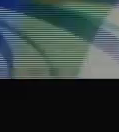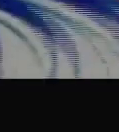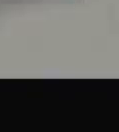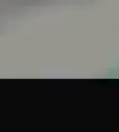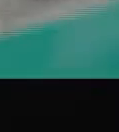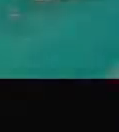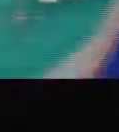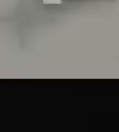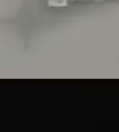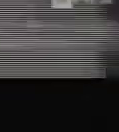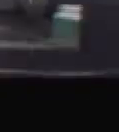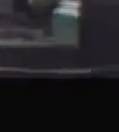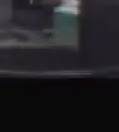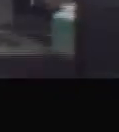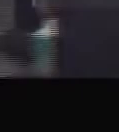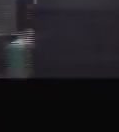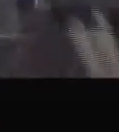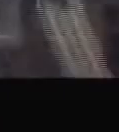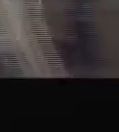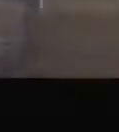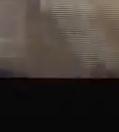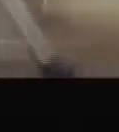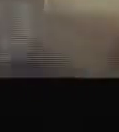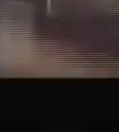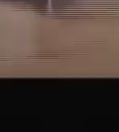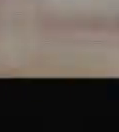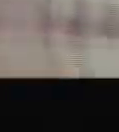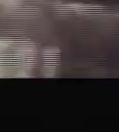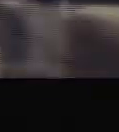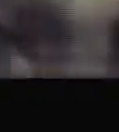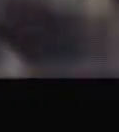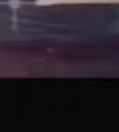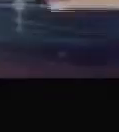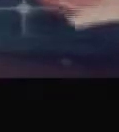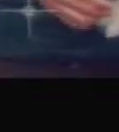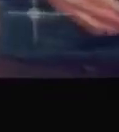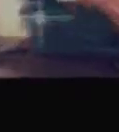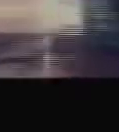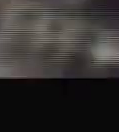Revista especial de lunes a viernes de 5 a 6 de la tarde.